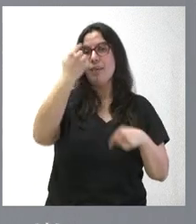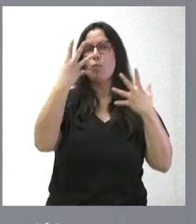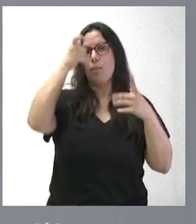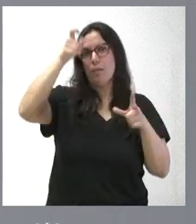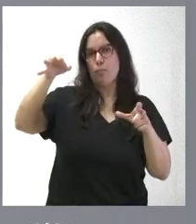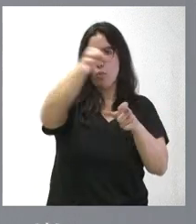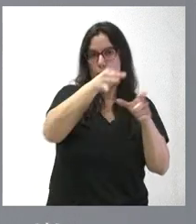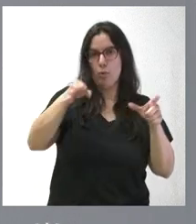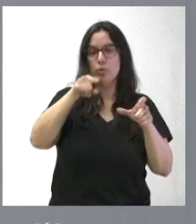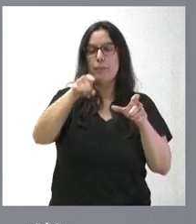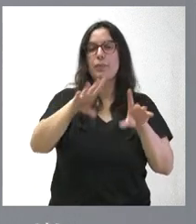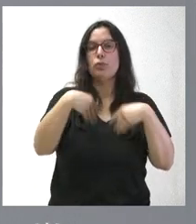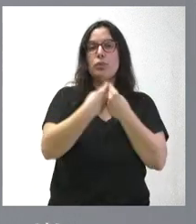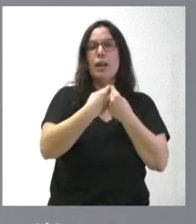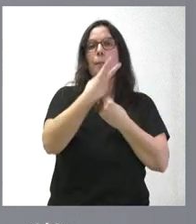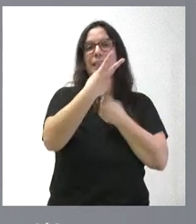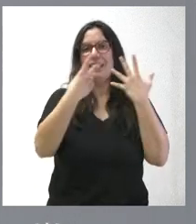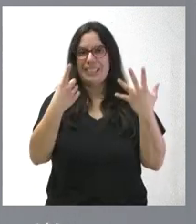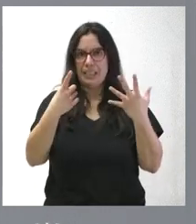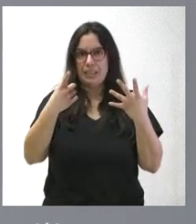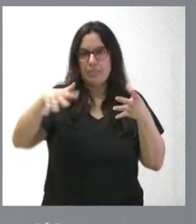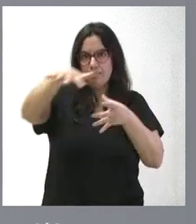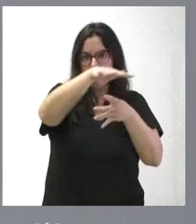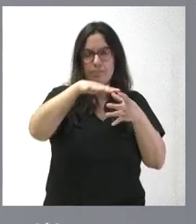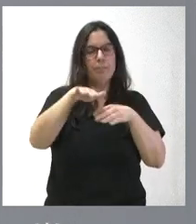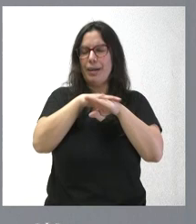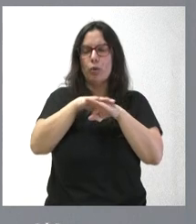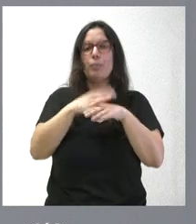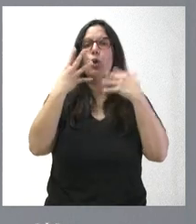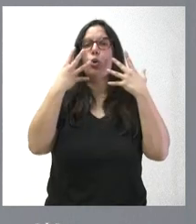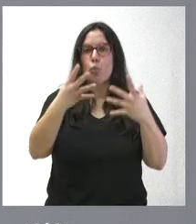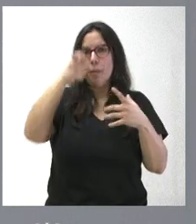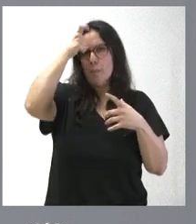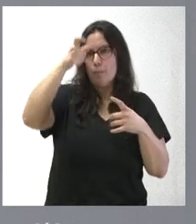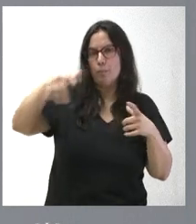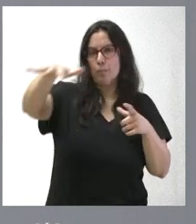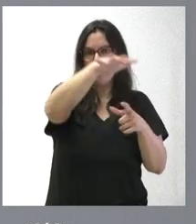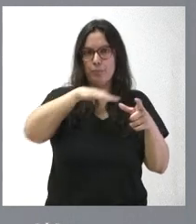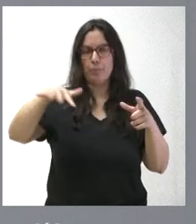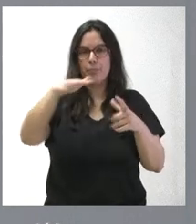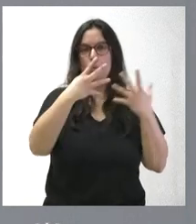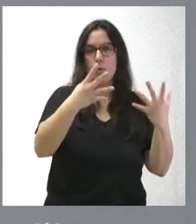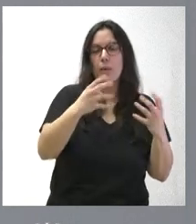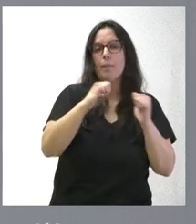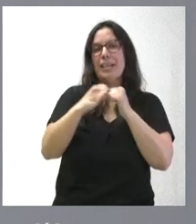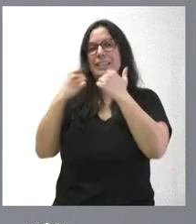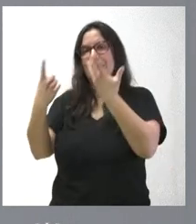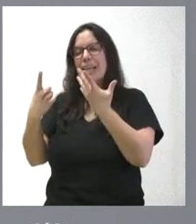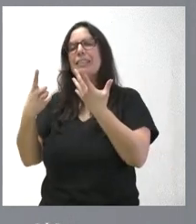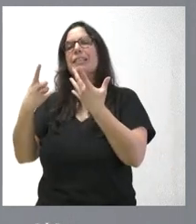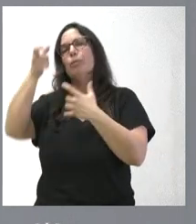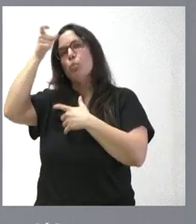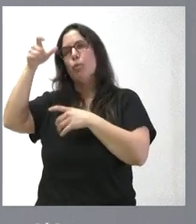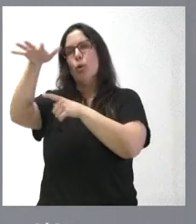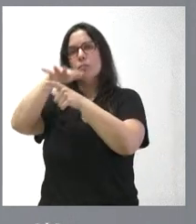incorporan 26 municipios, perdón, nueve términos municipales de la provincia de Ávila y 26 términos municipales de la